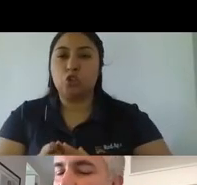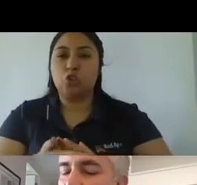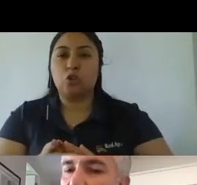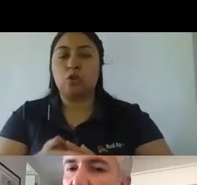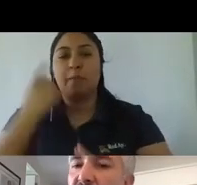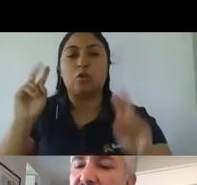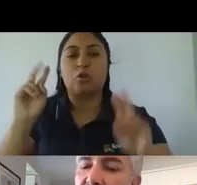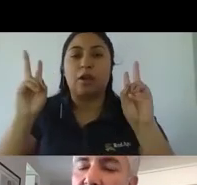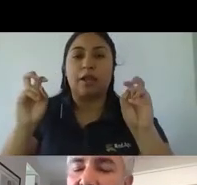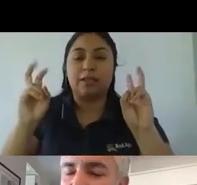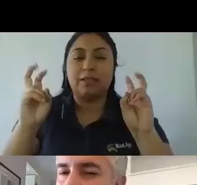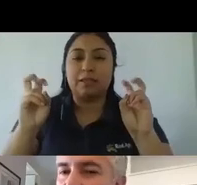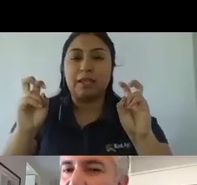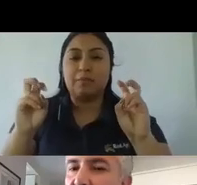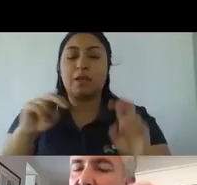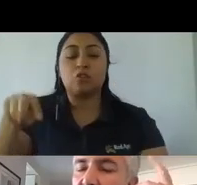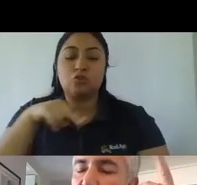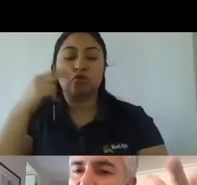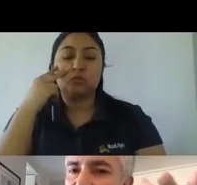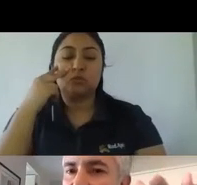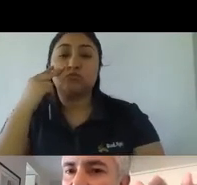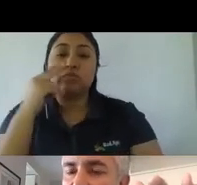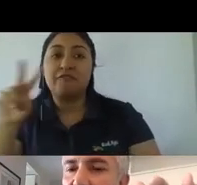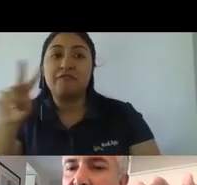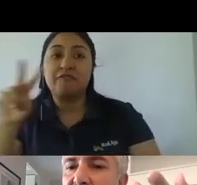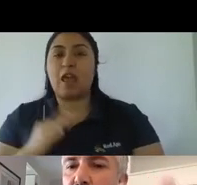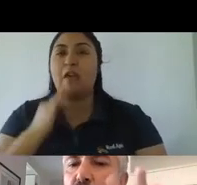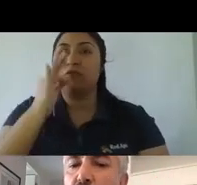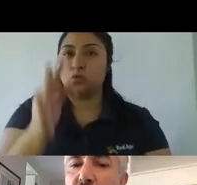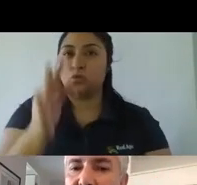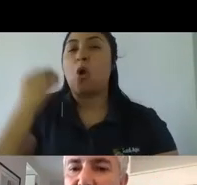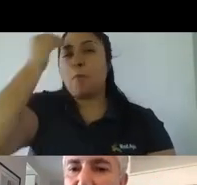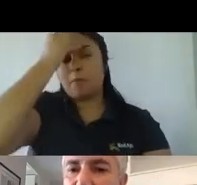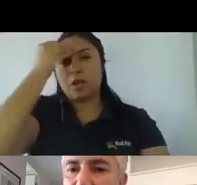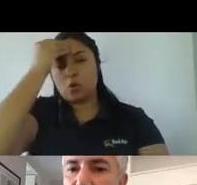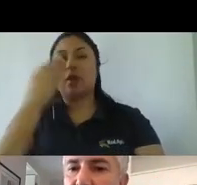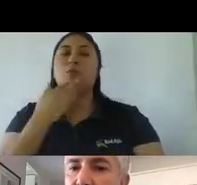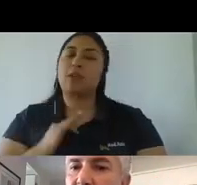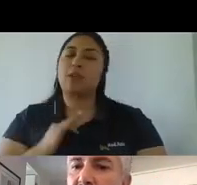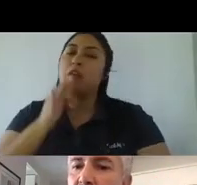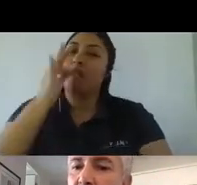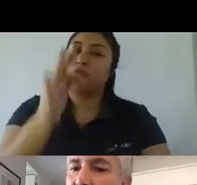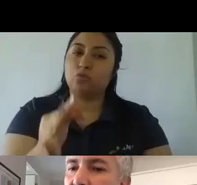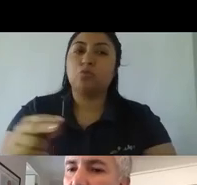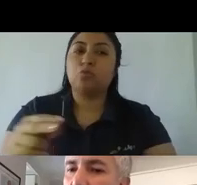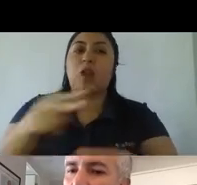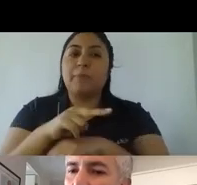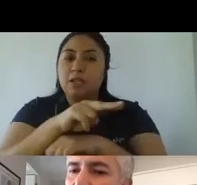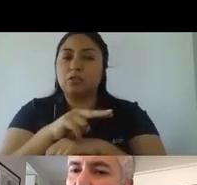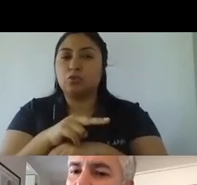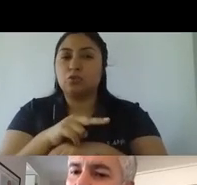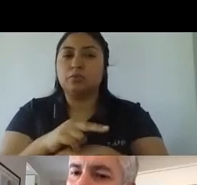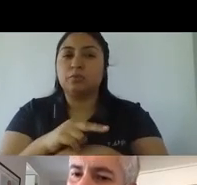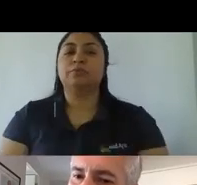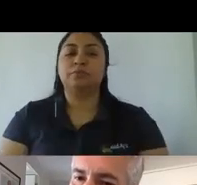nosotros parece que tenemos que darle una miradita también a lo que viene o sea preocuparnos bastante del futuro en esta administración porque porque